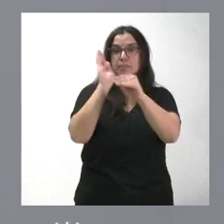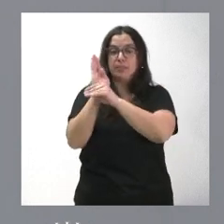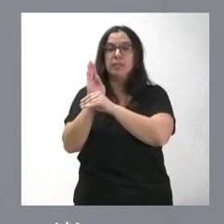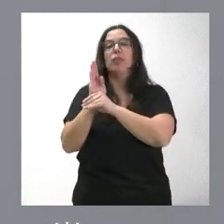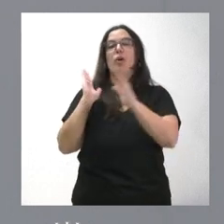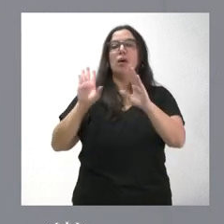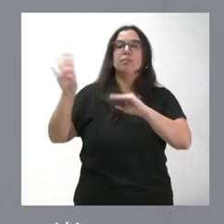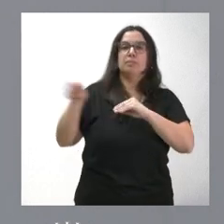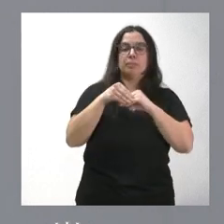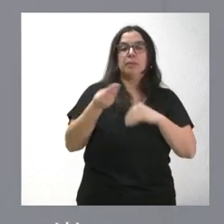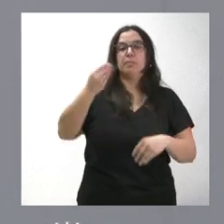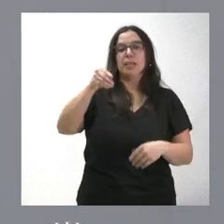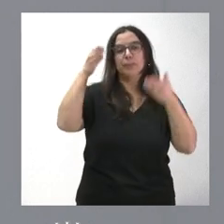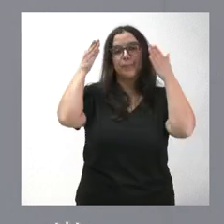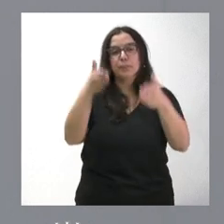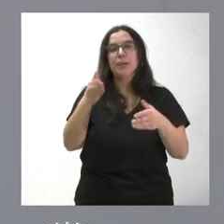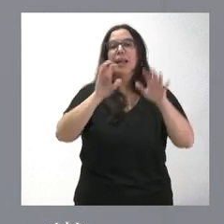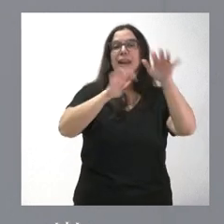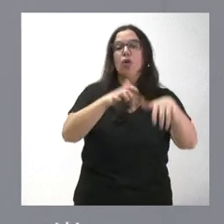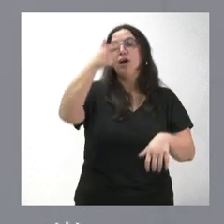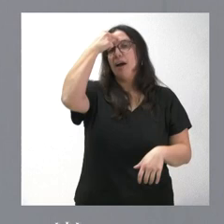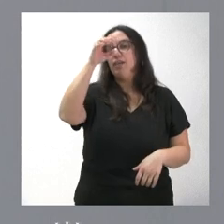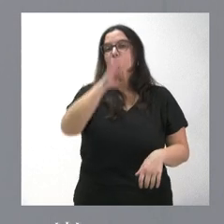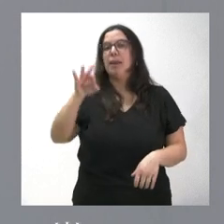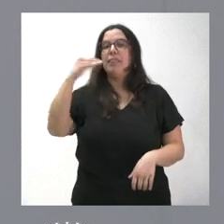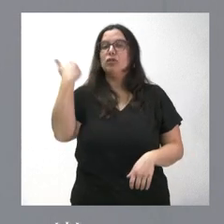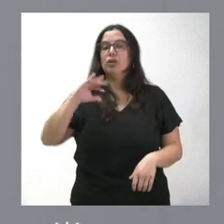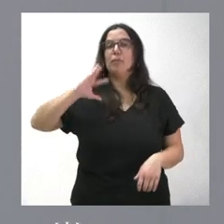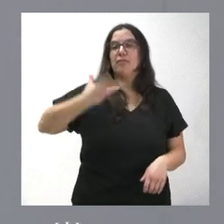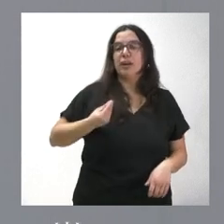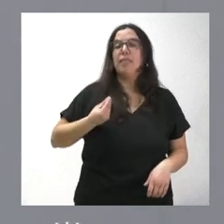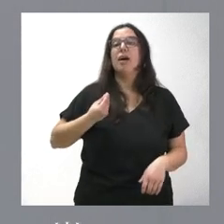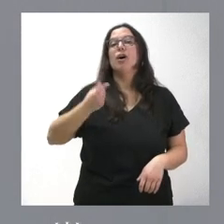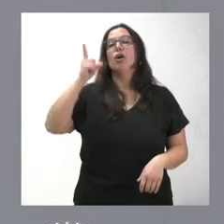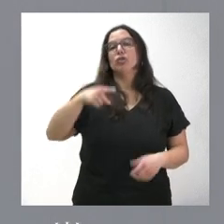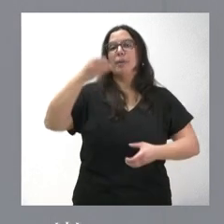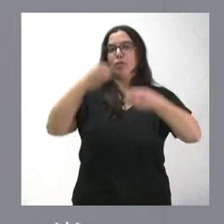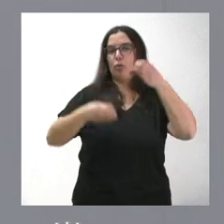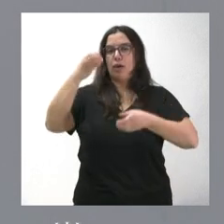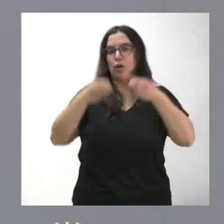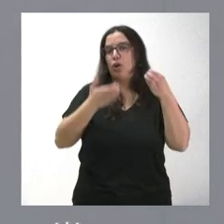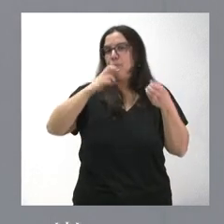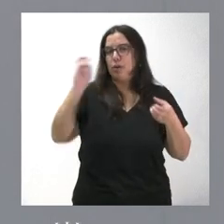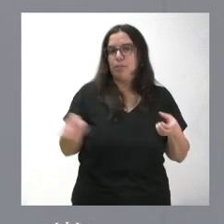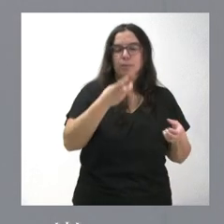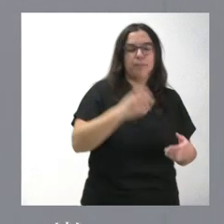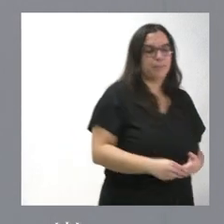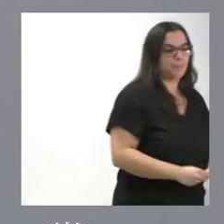periodo y se centrarán en las terminales de León, de Ávila, de Palencia, de Soria, de Ponferrada o de Ciudad Rodrigo, entre otras.